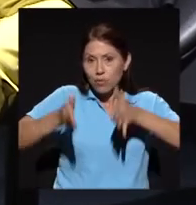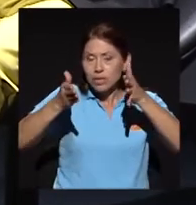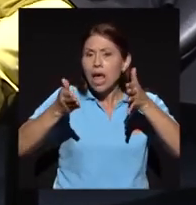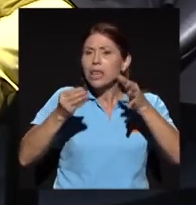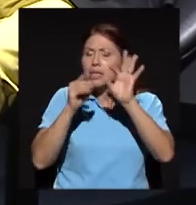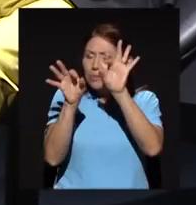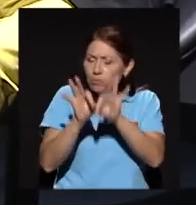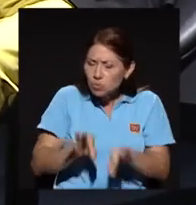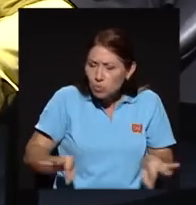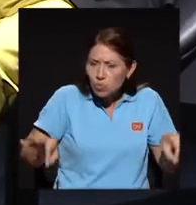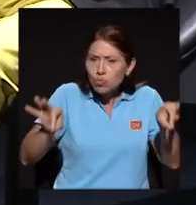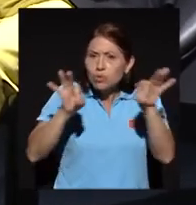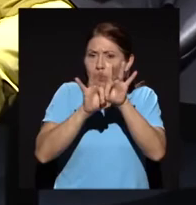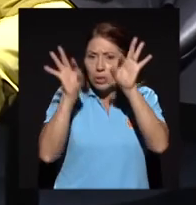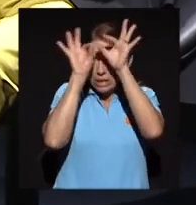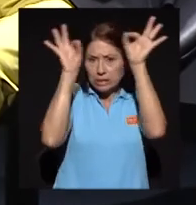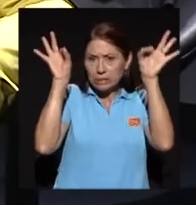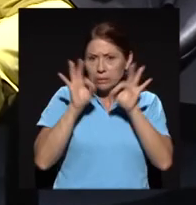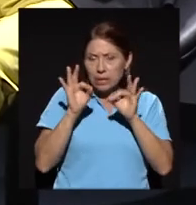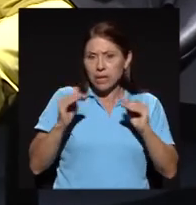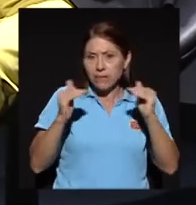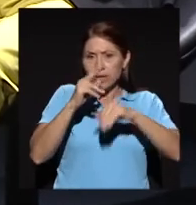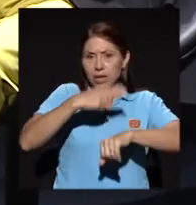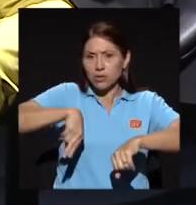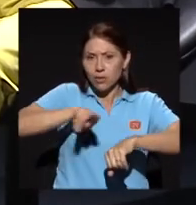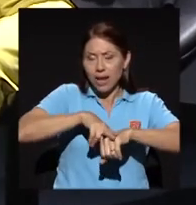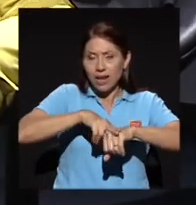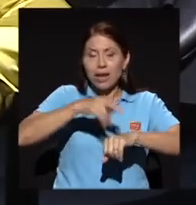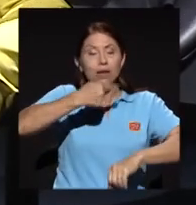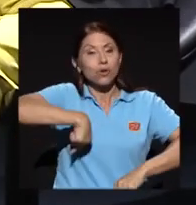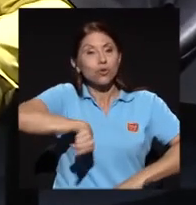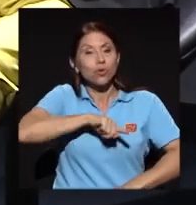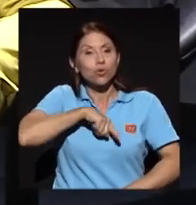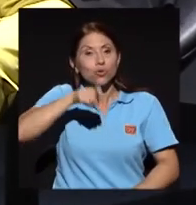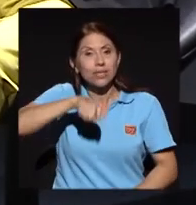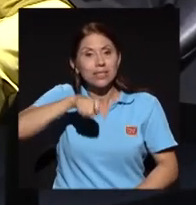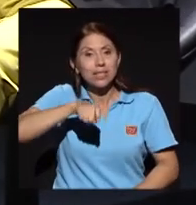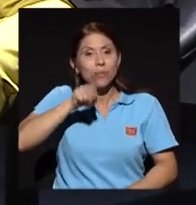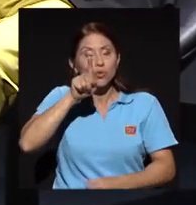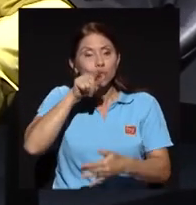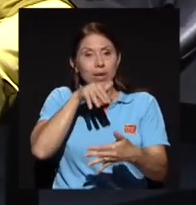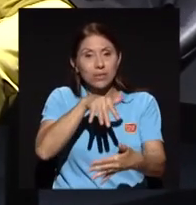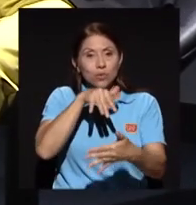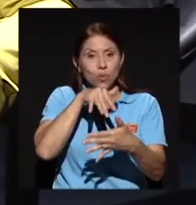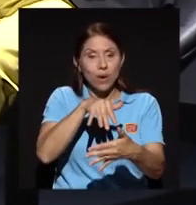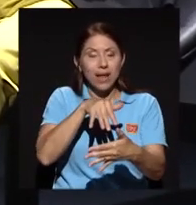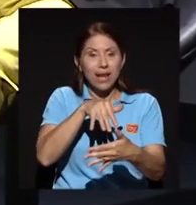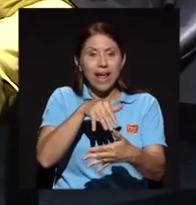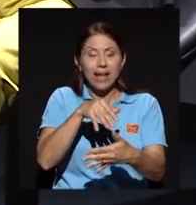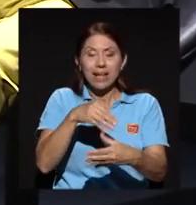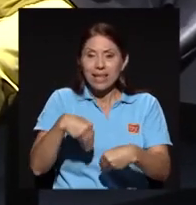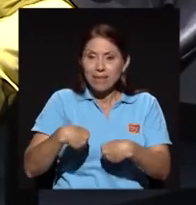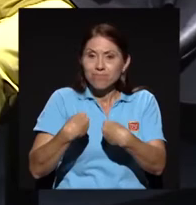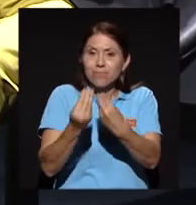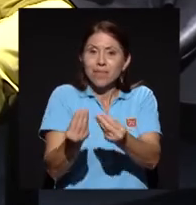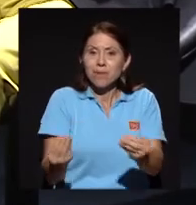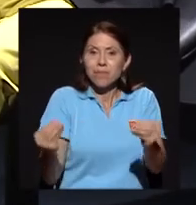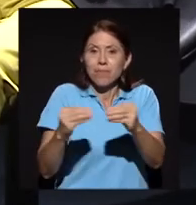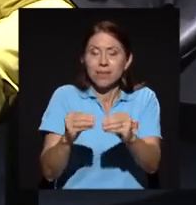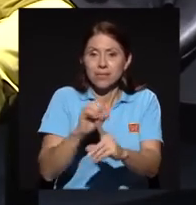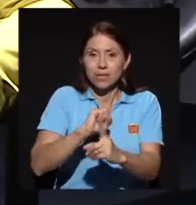nacional, nosotros necesitamos una escuela que aporte mucho más a la sociedad, entonces queremos